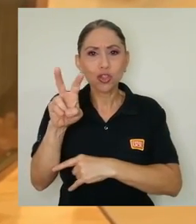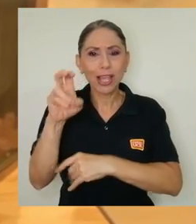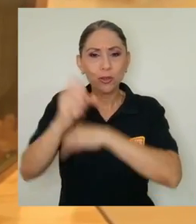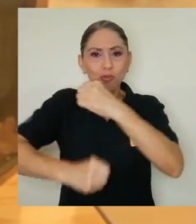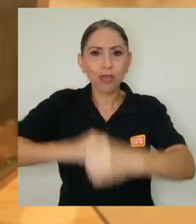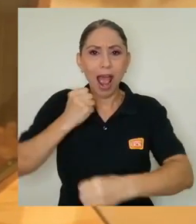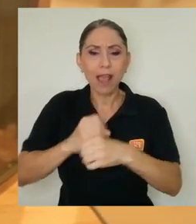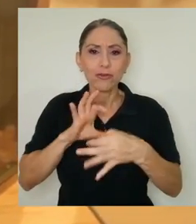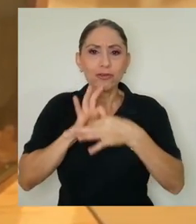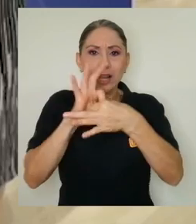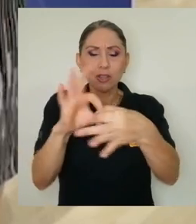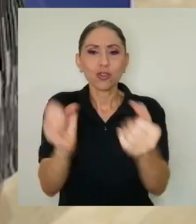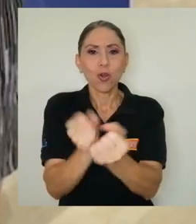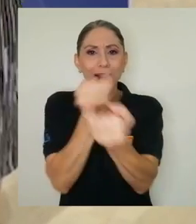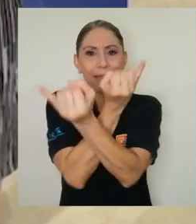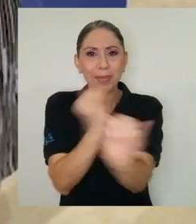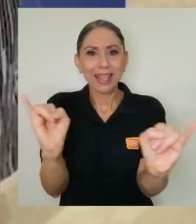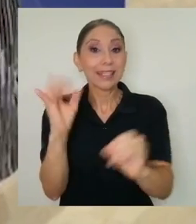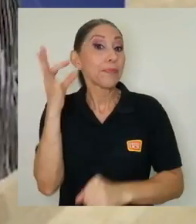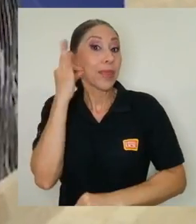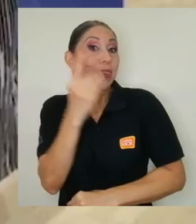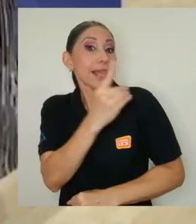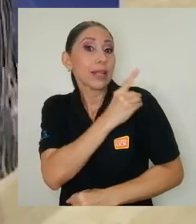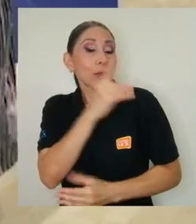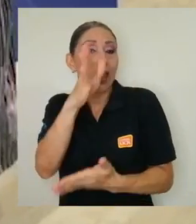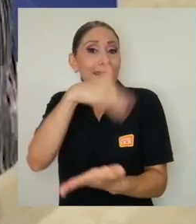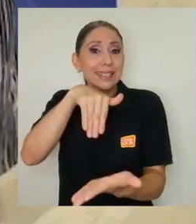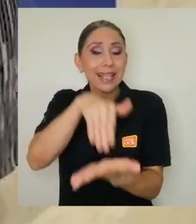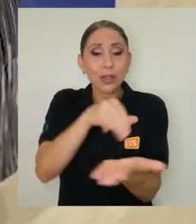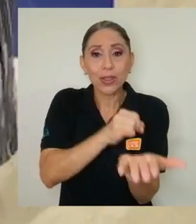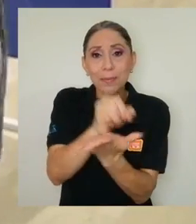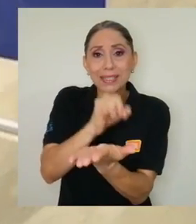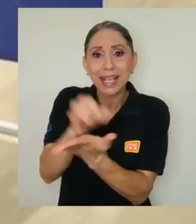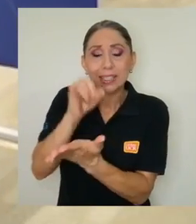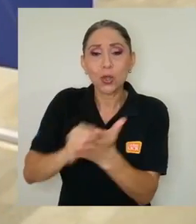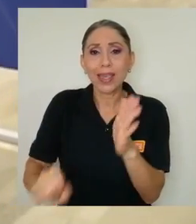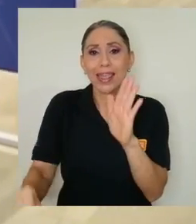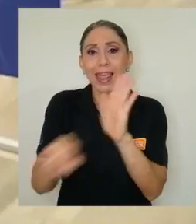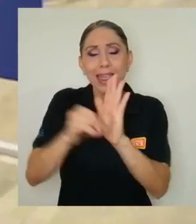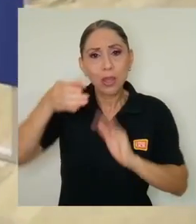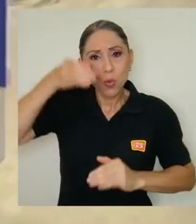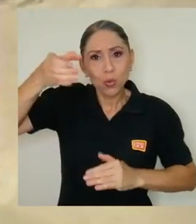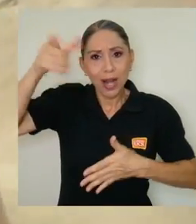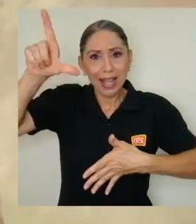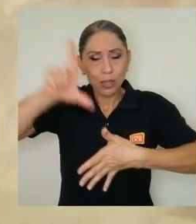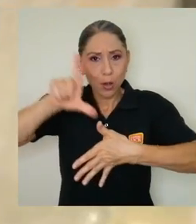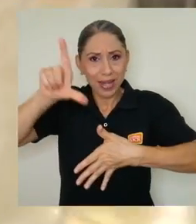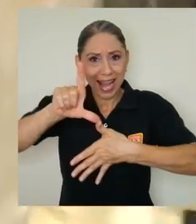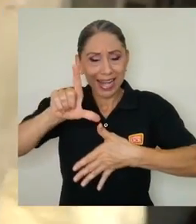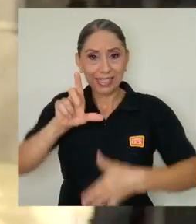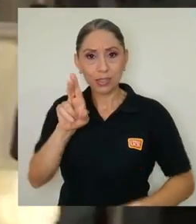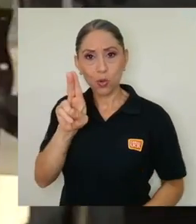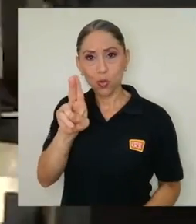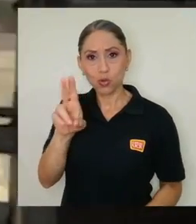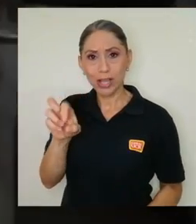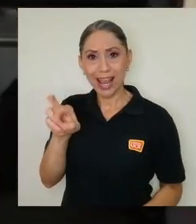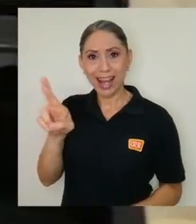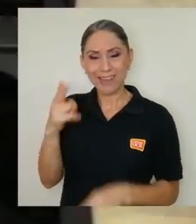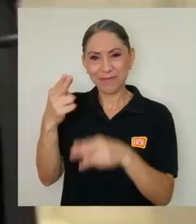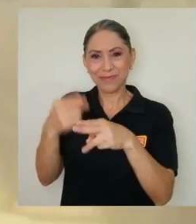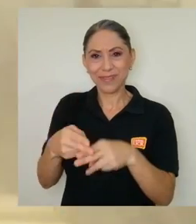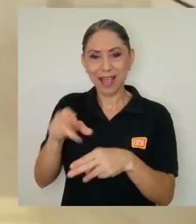la independencia según la directora del centro de investigación en identidad y cultura latinoamericanas de la ucr